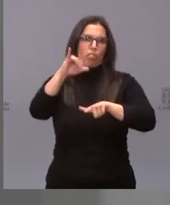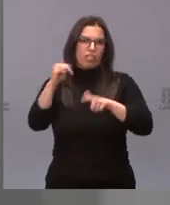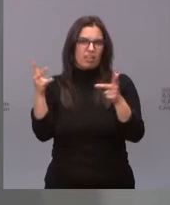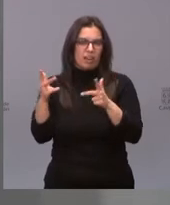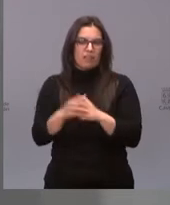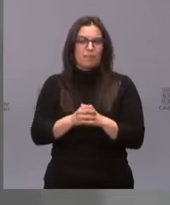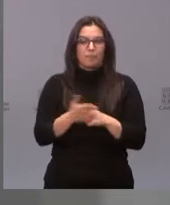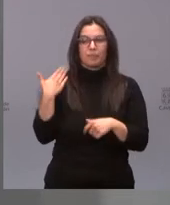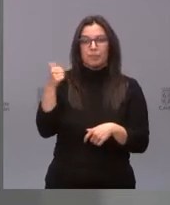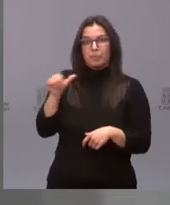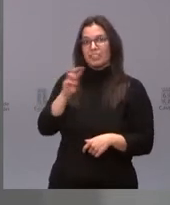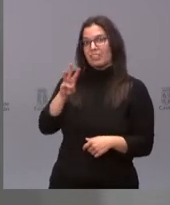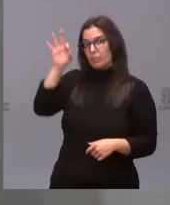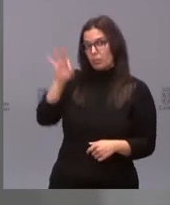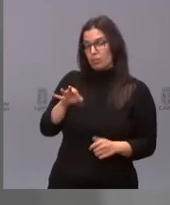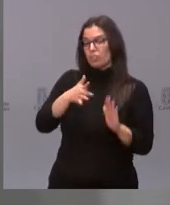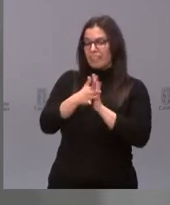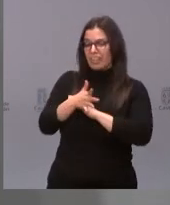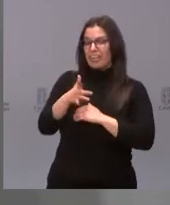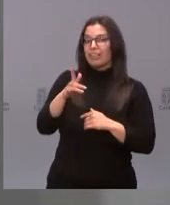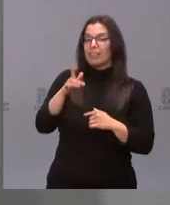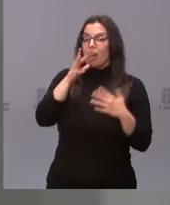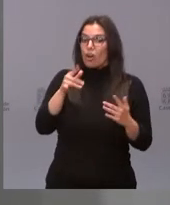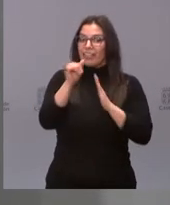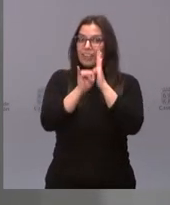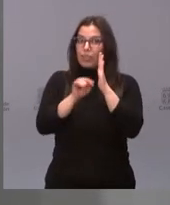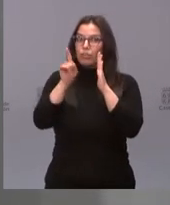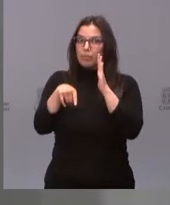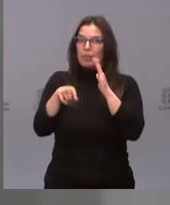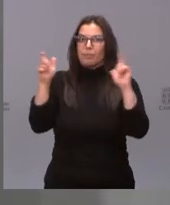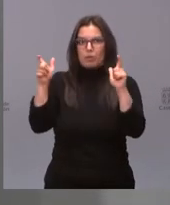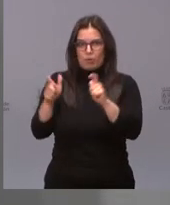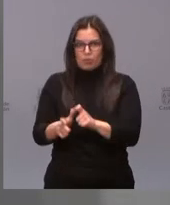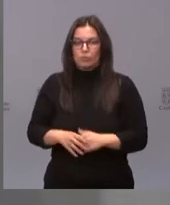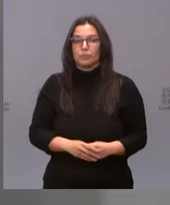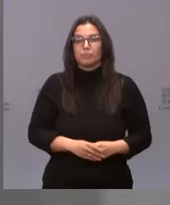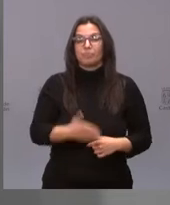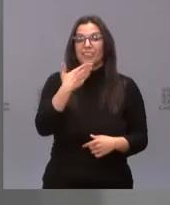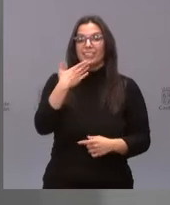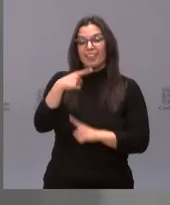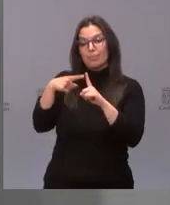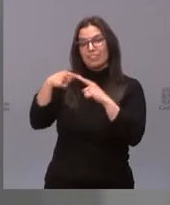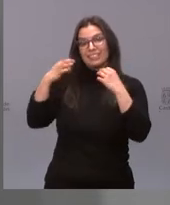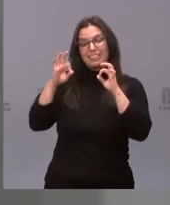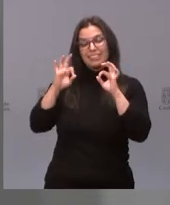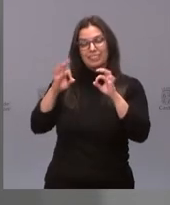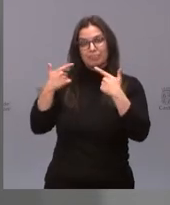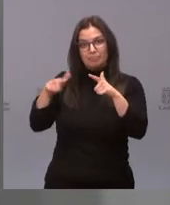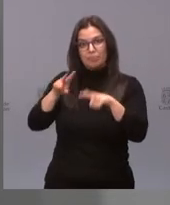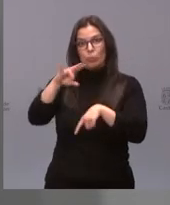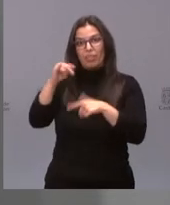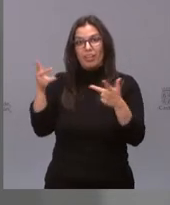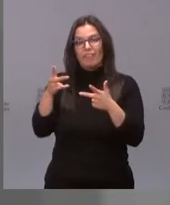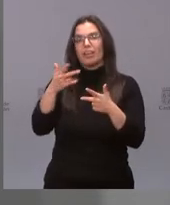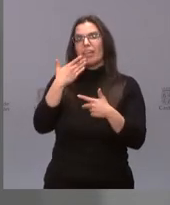semana eran el 33%, es decir, este indicador también va disminuyendo y su edad media está en torno a los 65 años.